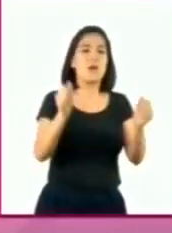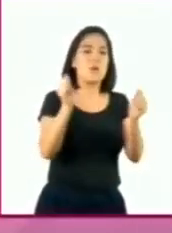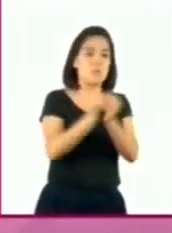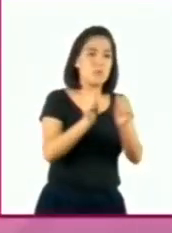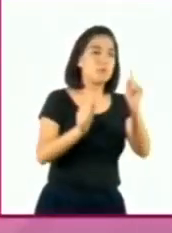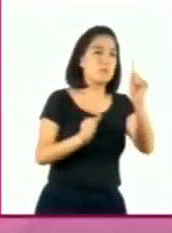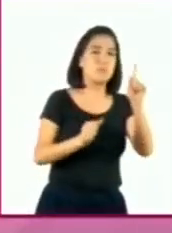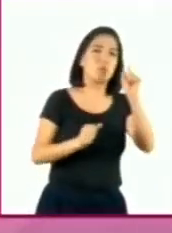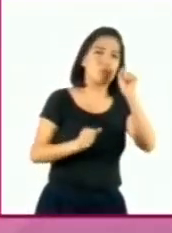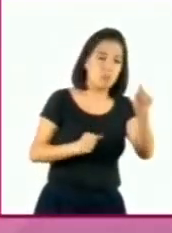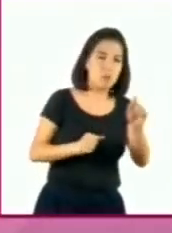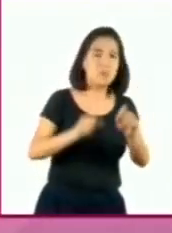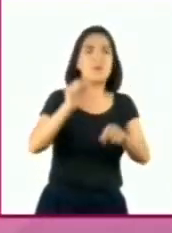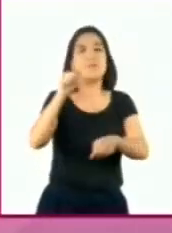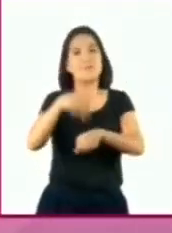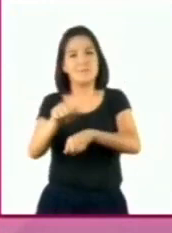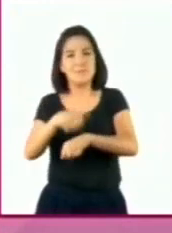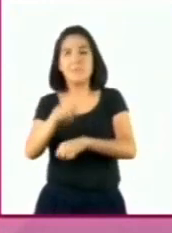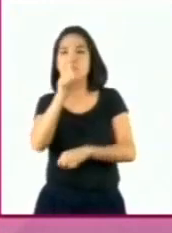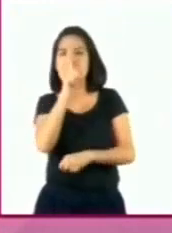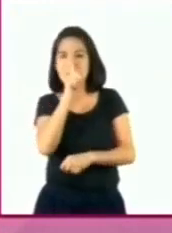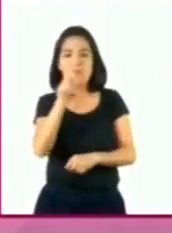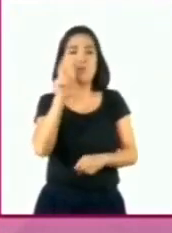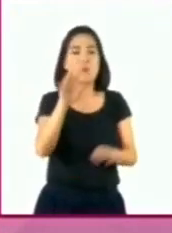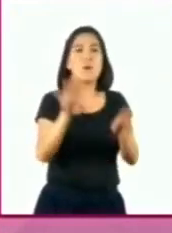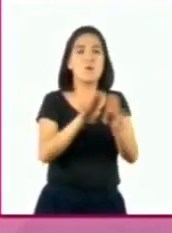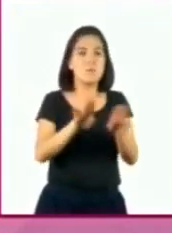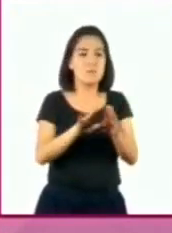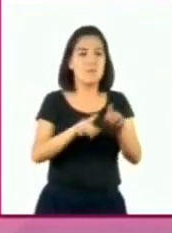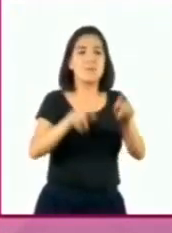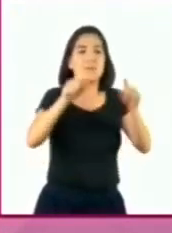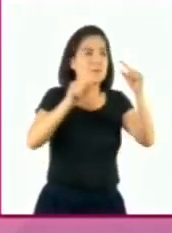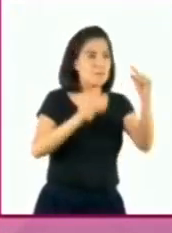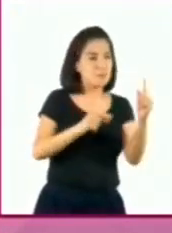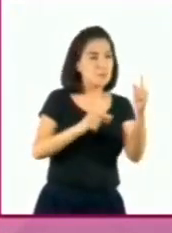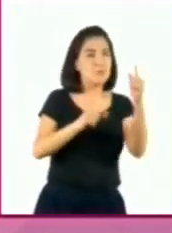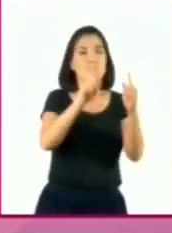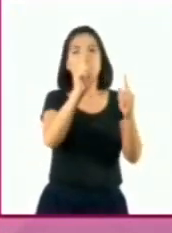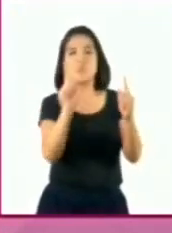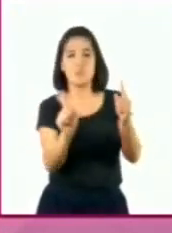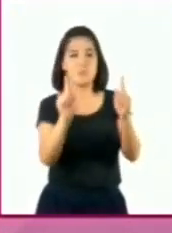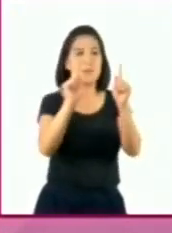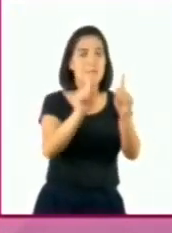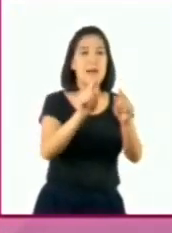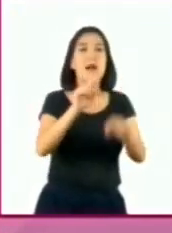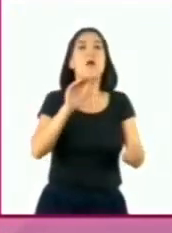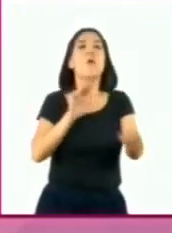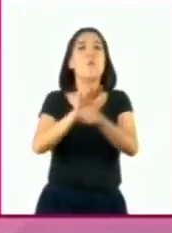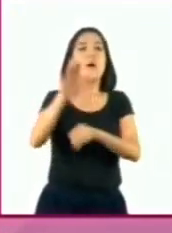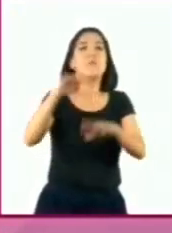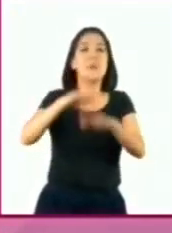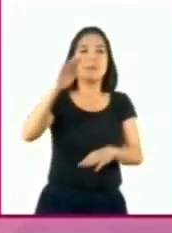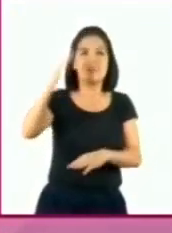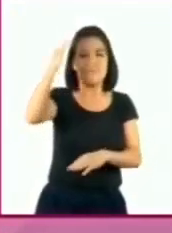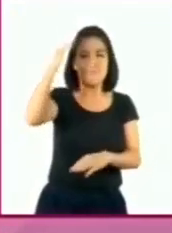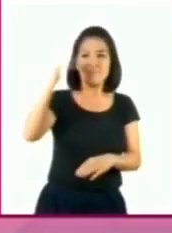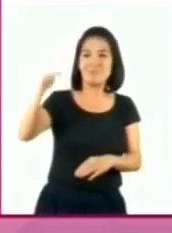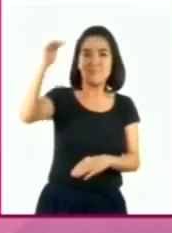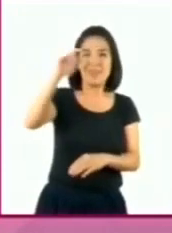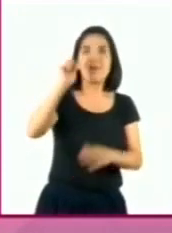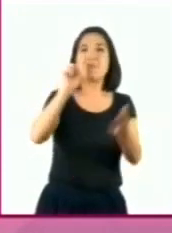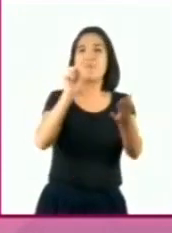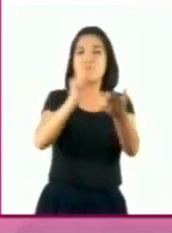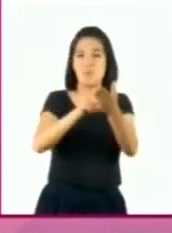con decimales, se tiene que verificar dígito por dígito, empezando con el de mayor orden en su posición decimal.